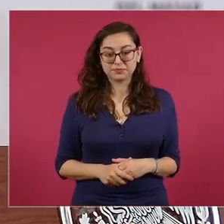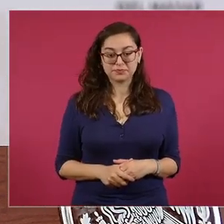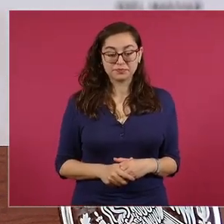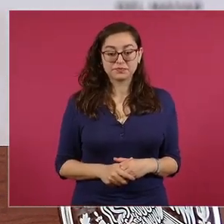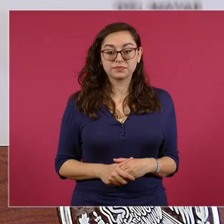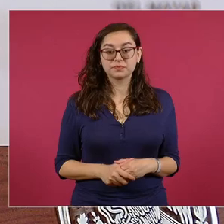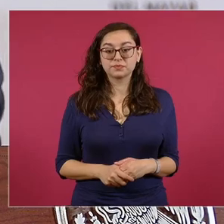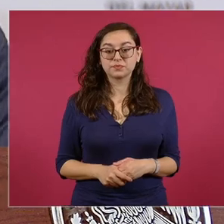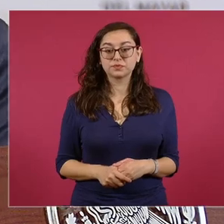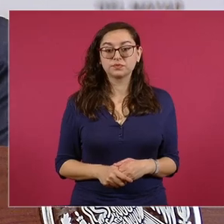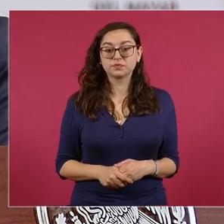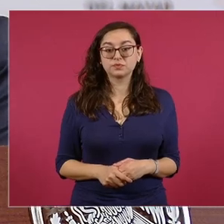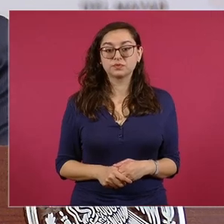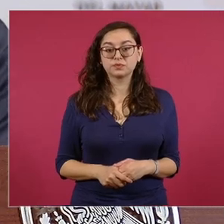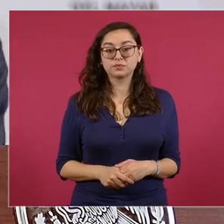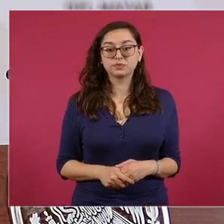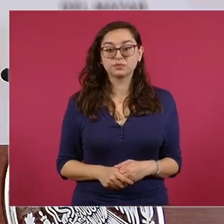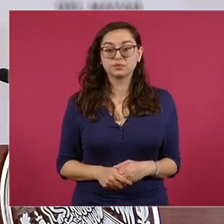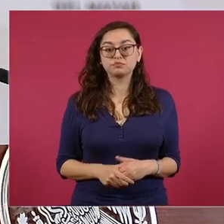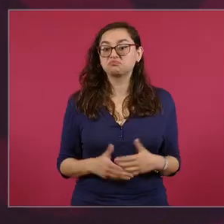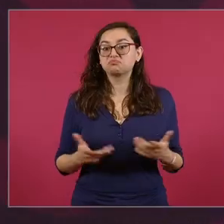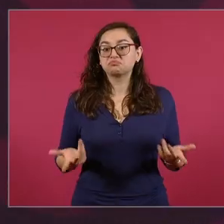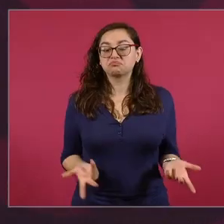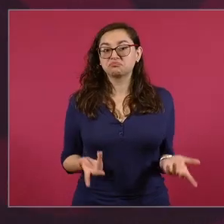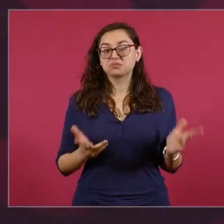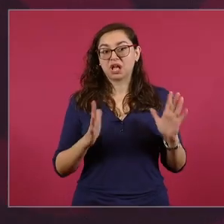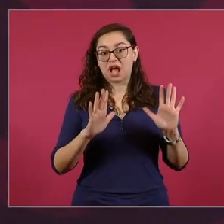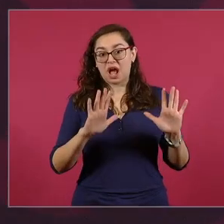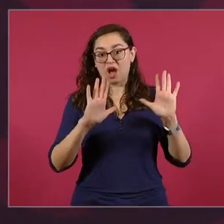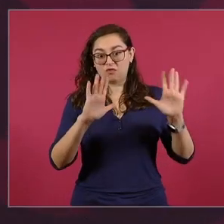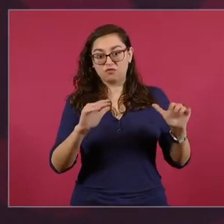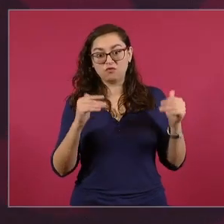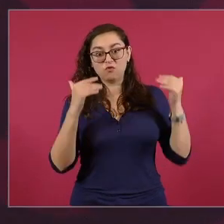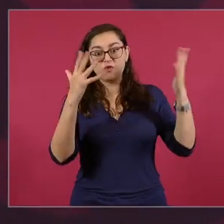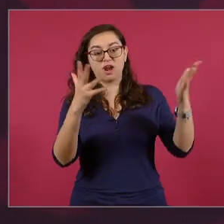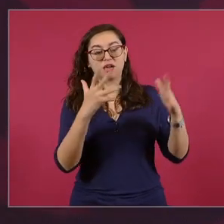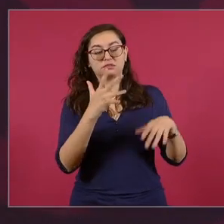poca deuda ya